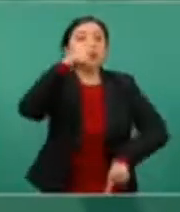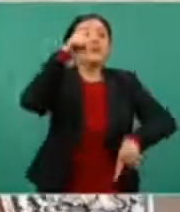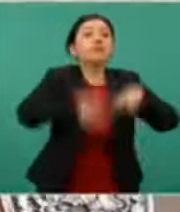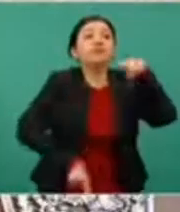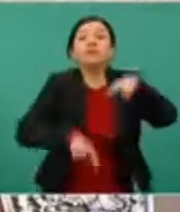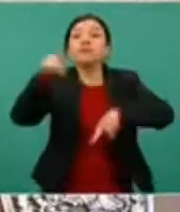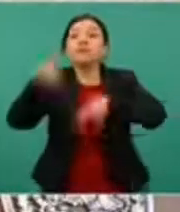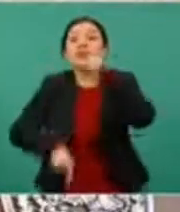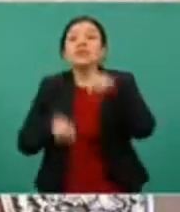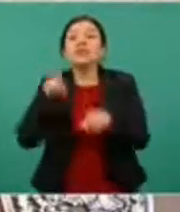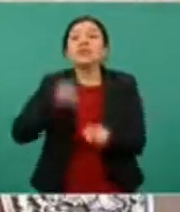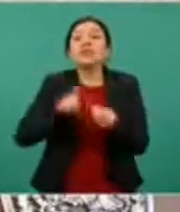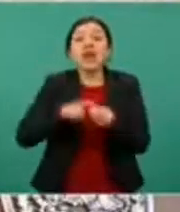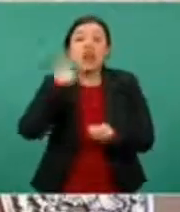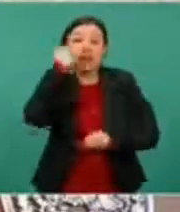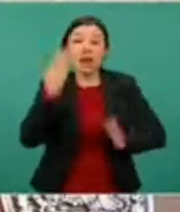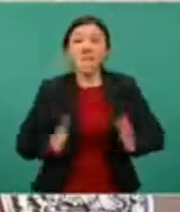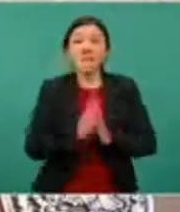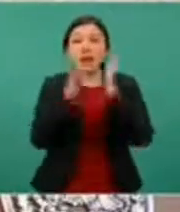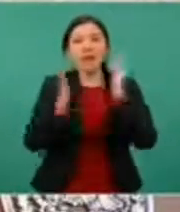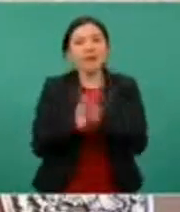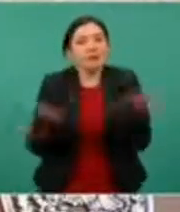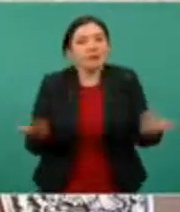que participe.